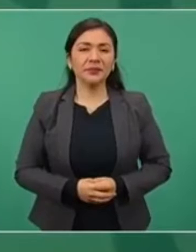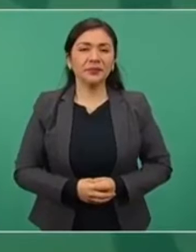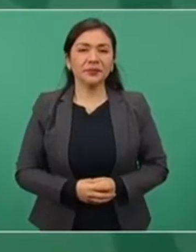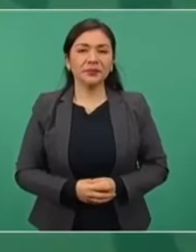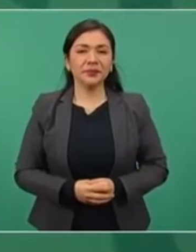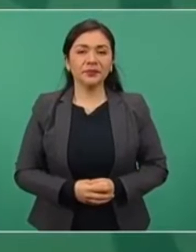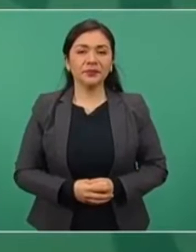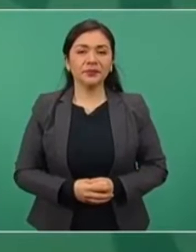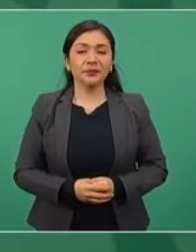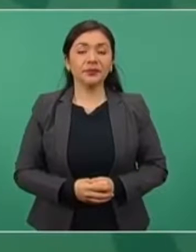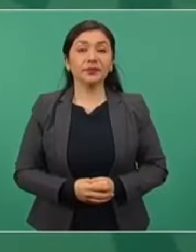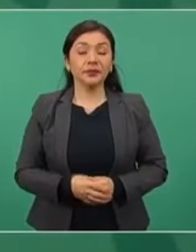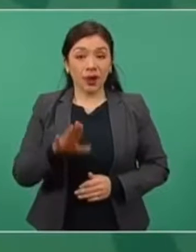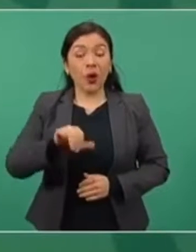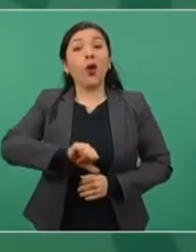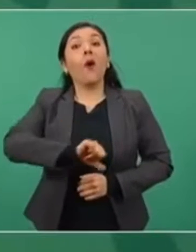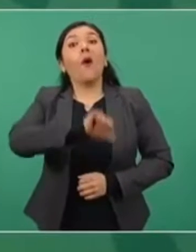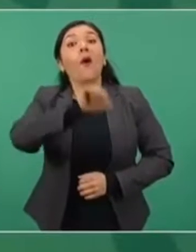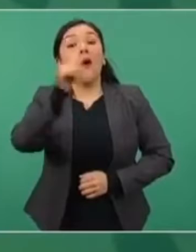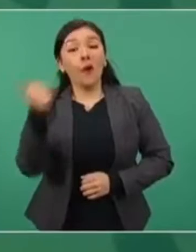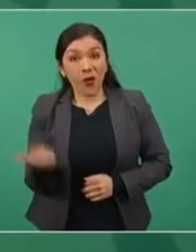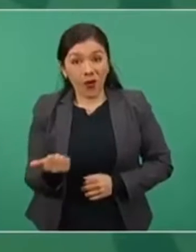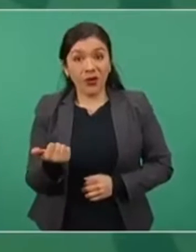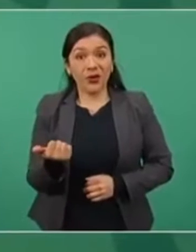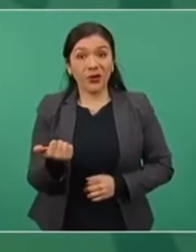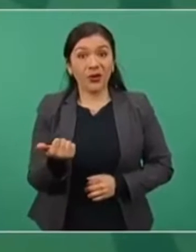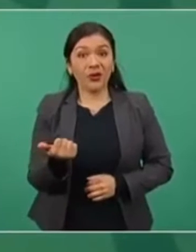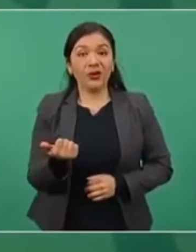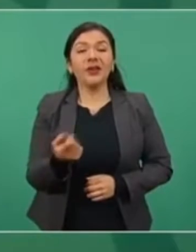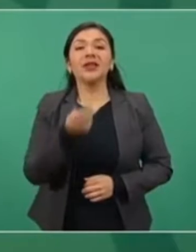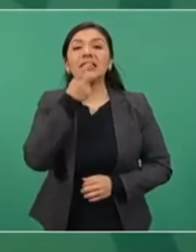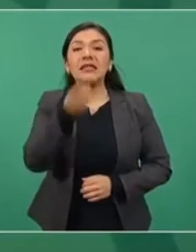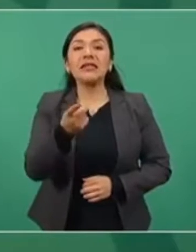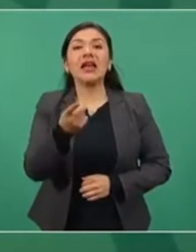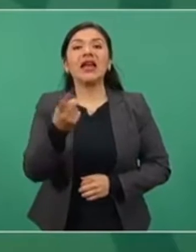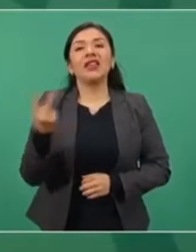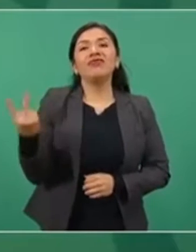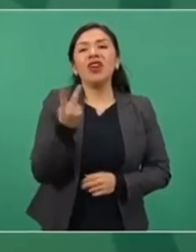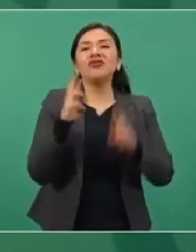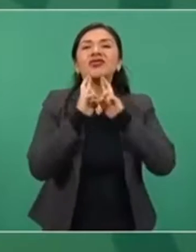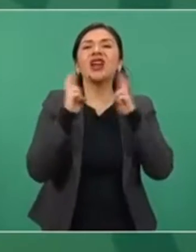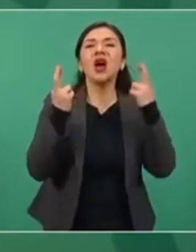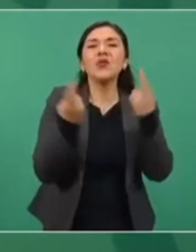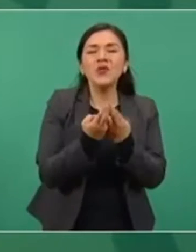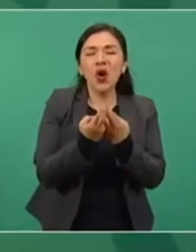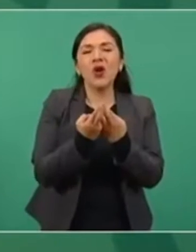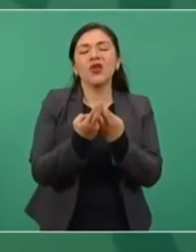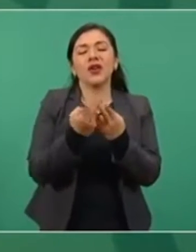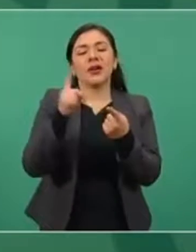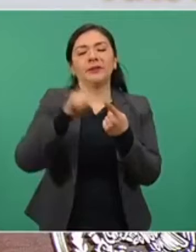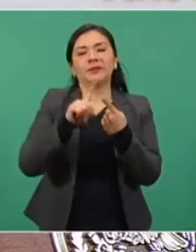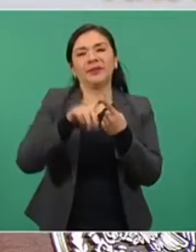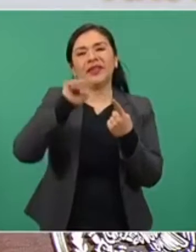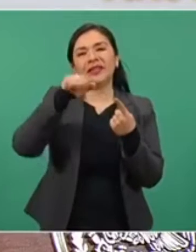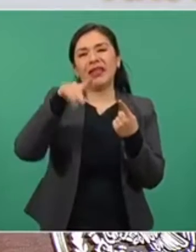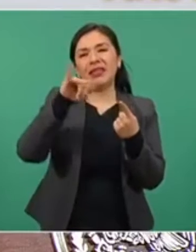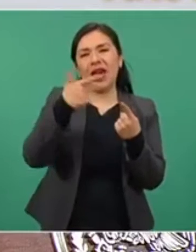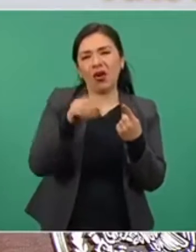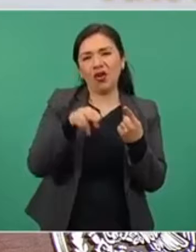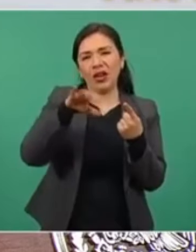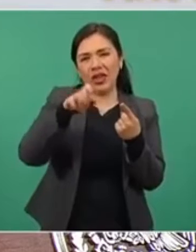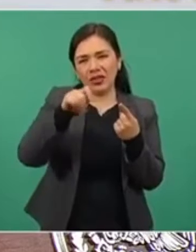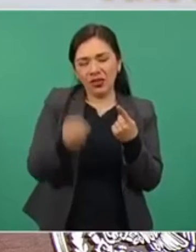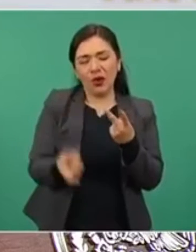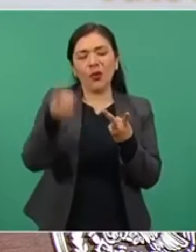Lo otro, la visita o el encuentro de Santiago Nieto con